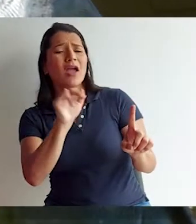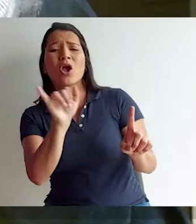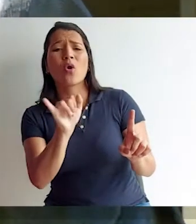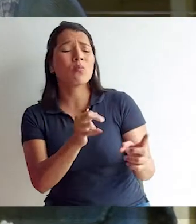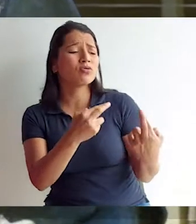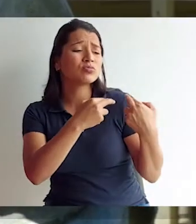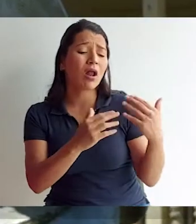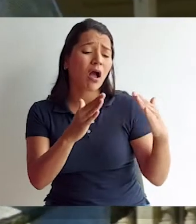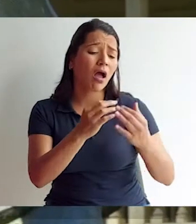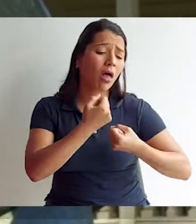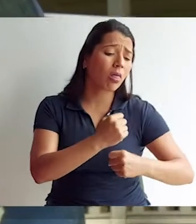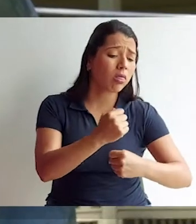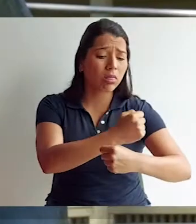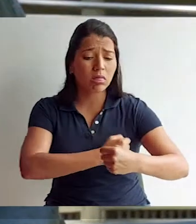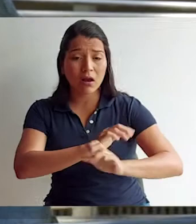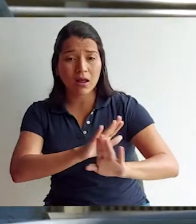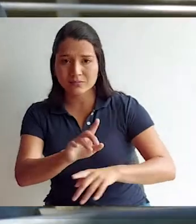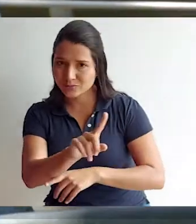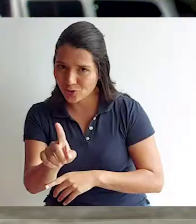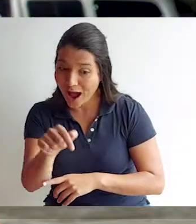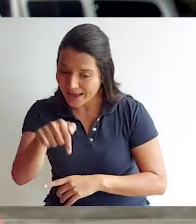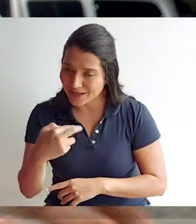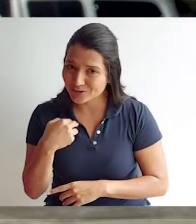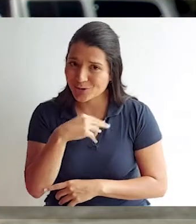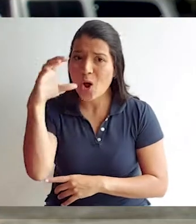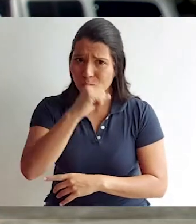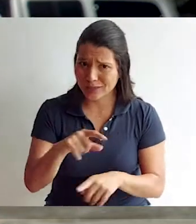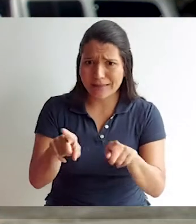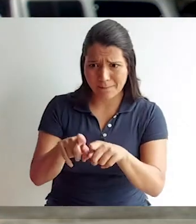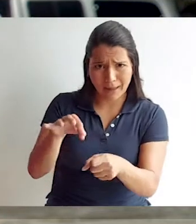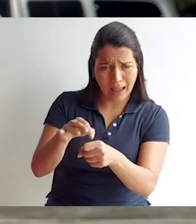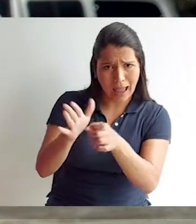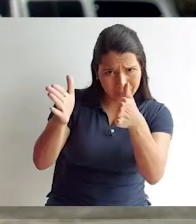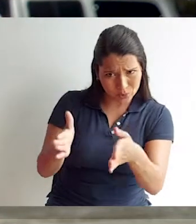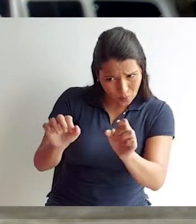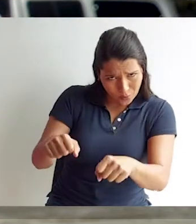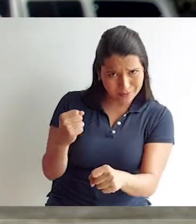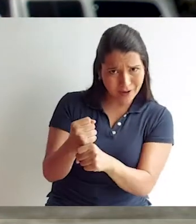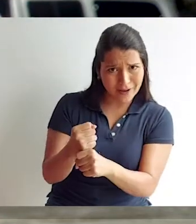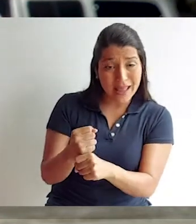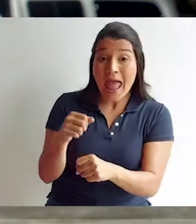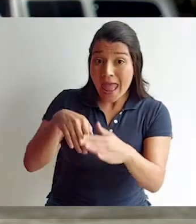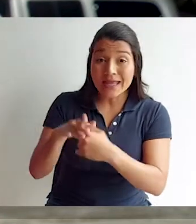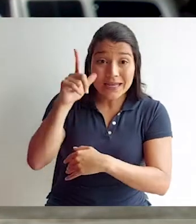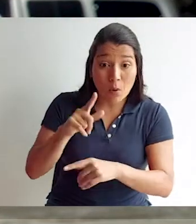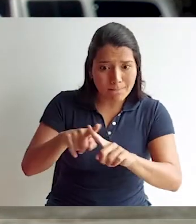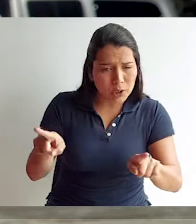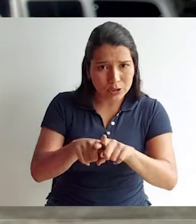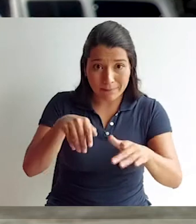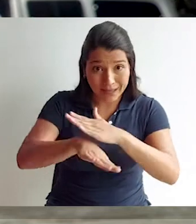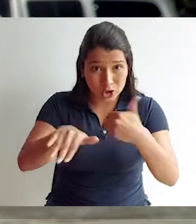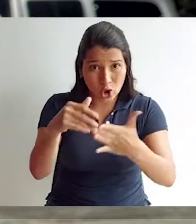La mujer siempre se ha visto como solo ama de casa, como solo cocinera. Aquí nos damos cuenta que también hay agricultoras,